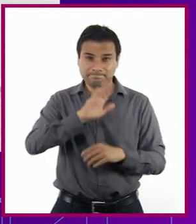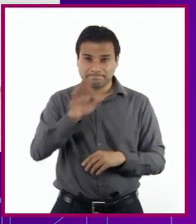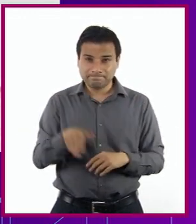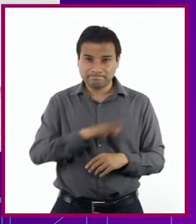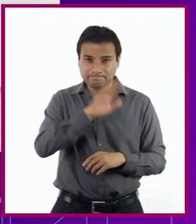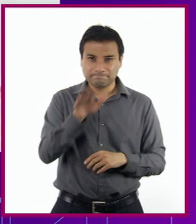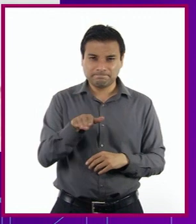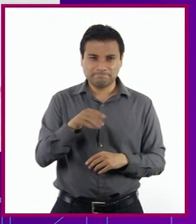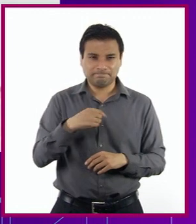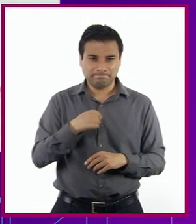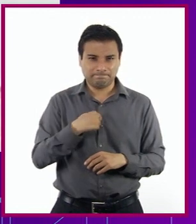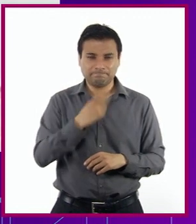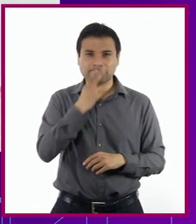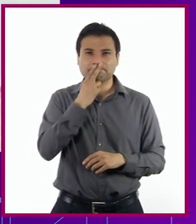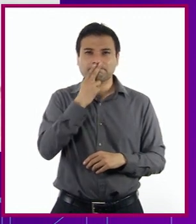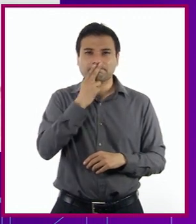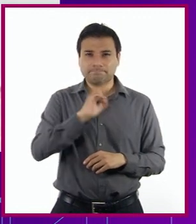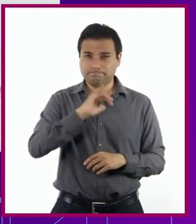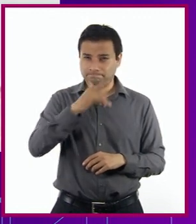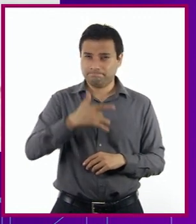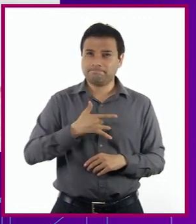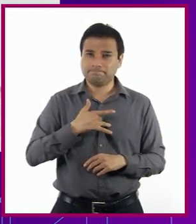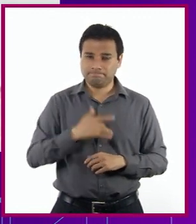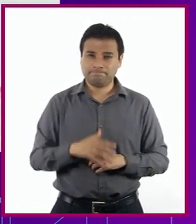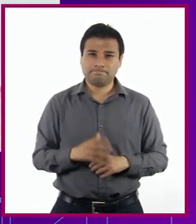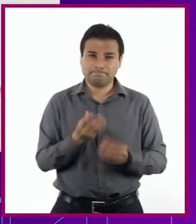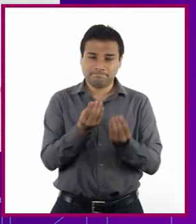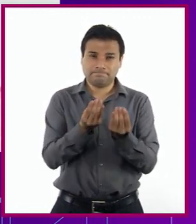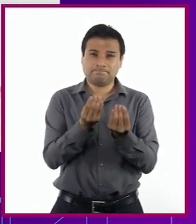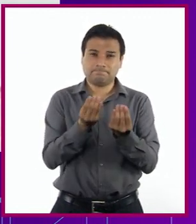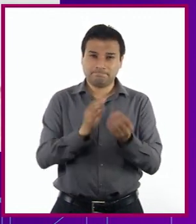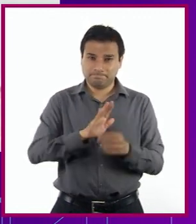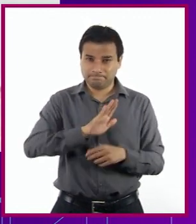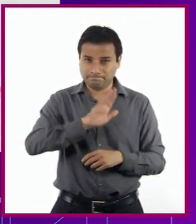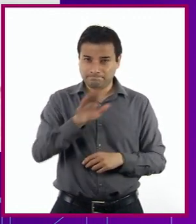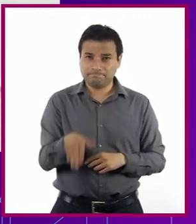Que se fueron dejando un gran frío Y un vacío